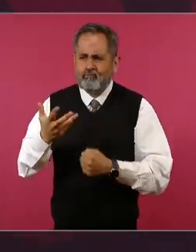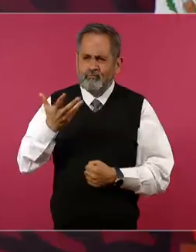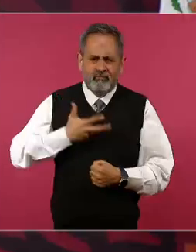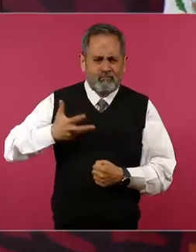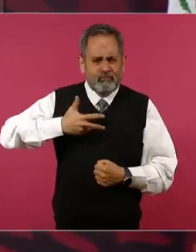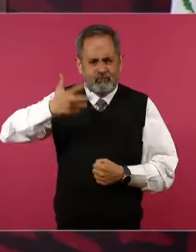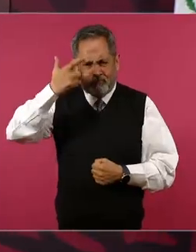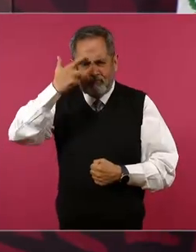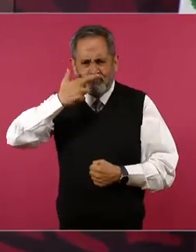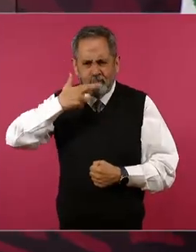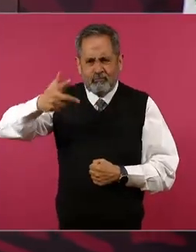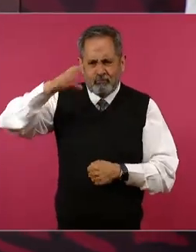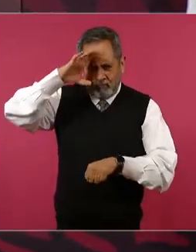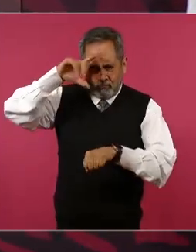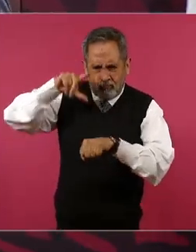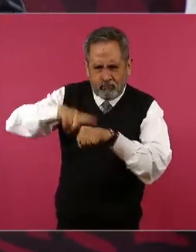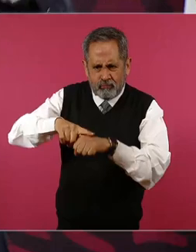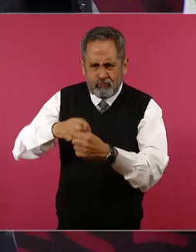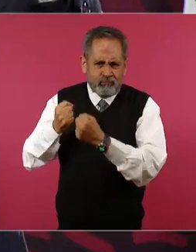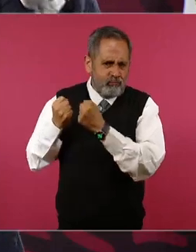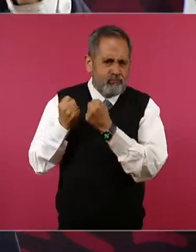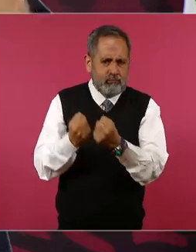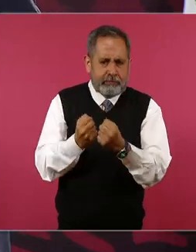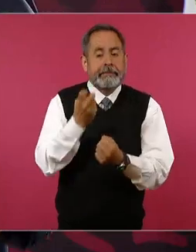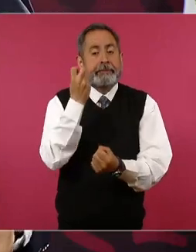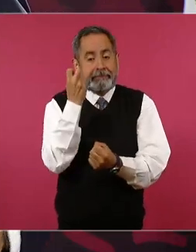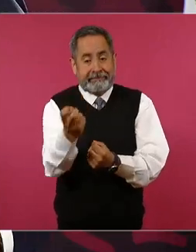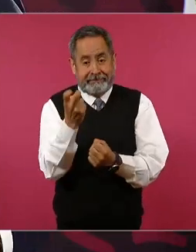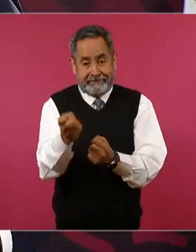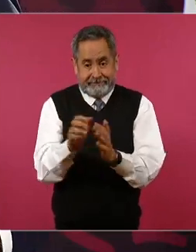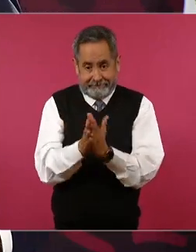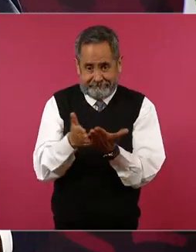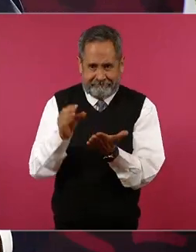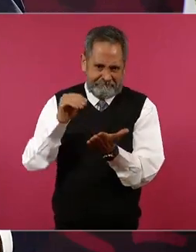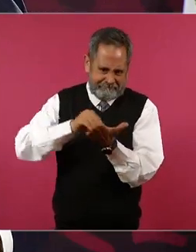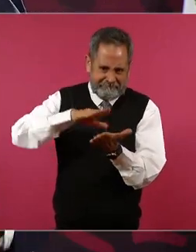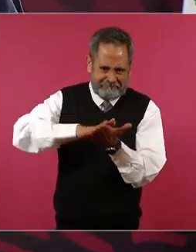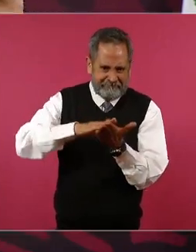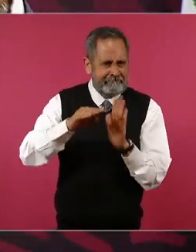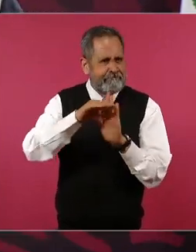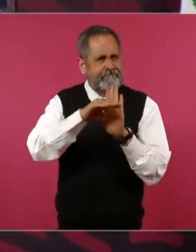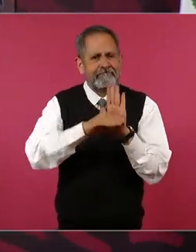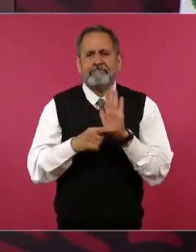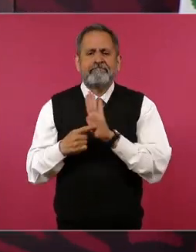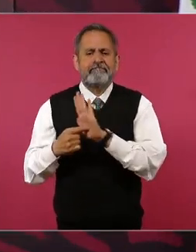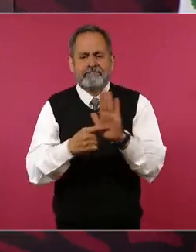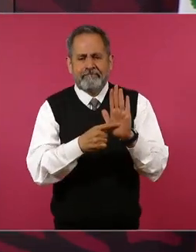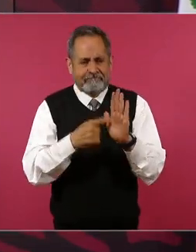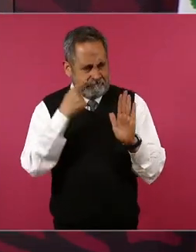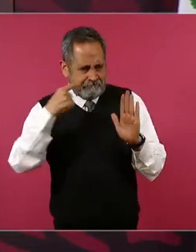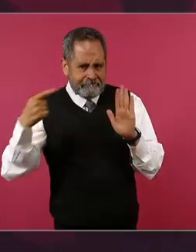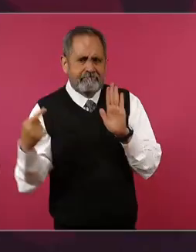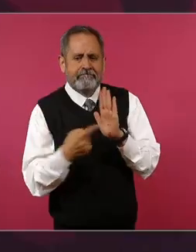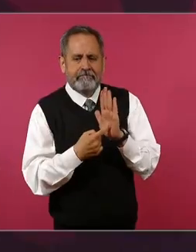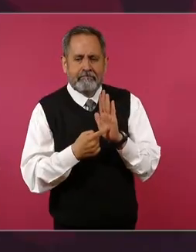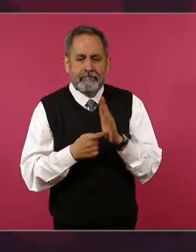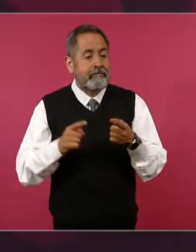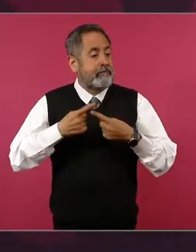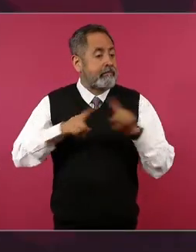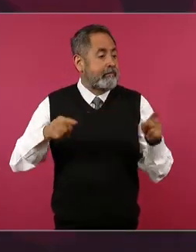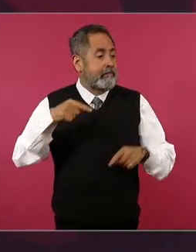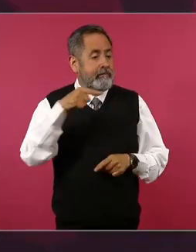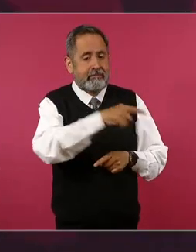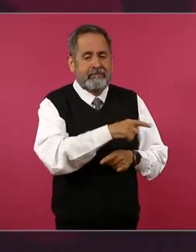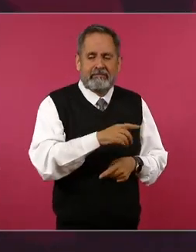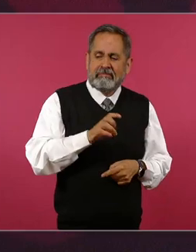cultural y eso es lo que voy a demostrar muy contrario a los racistas